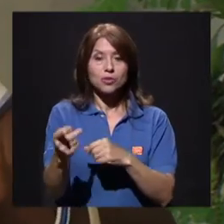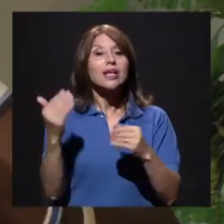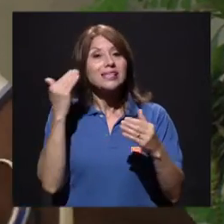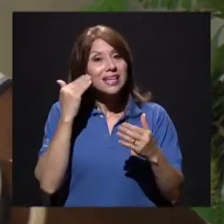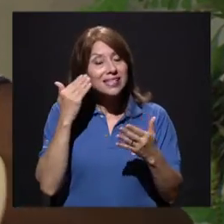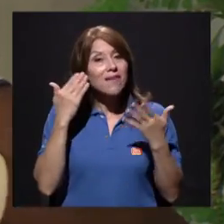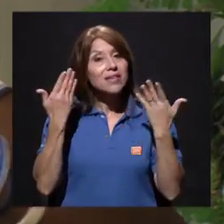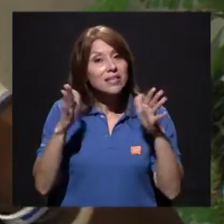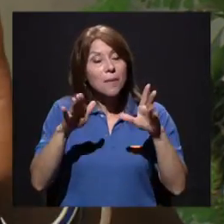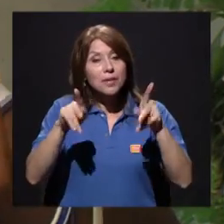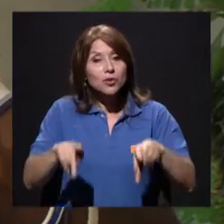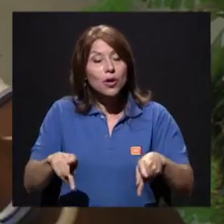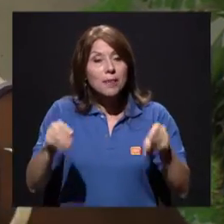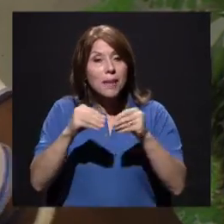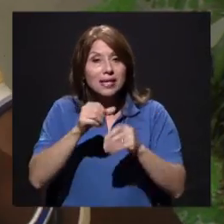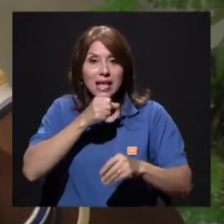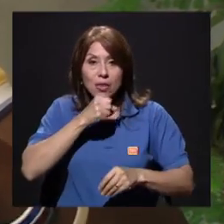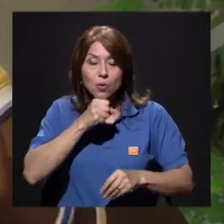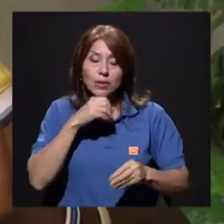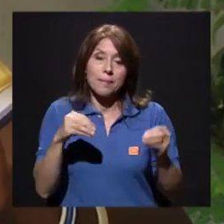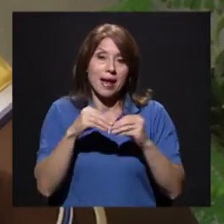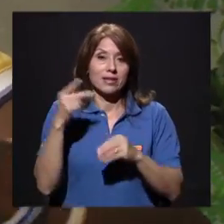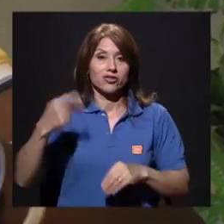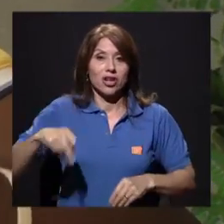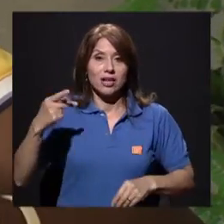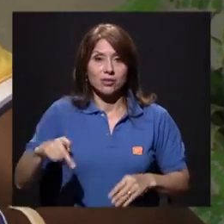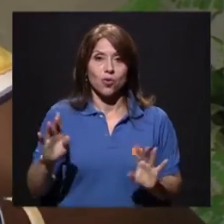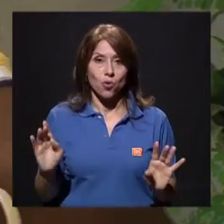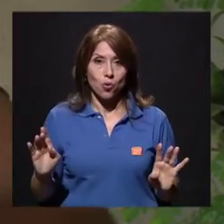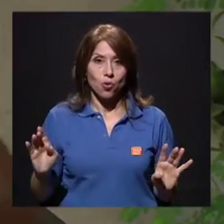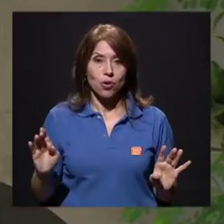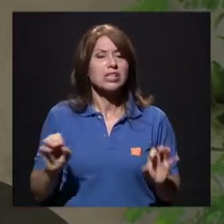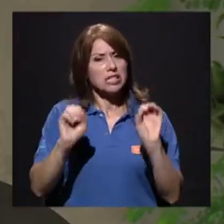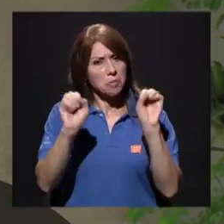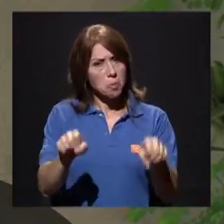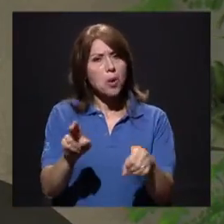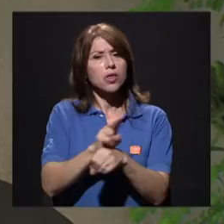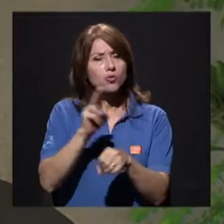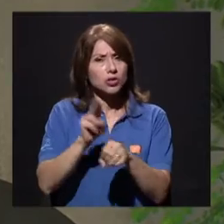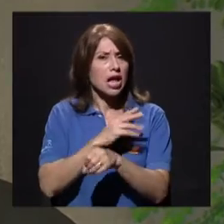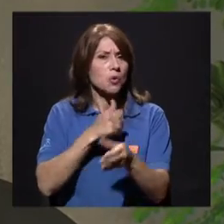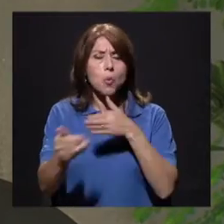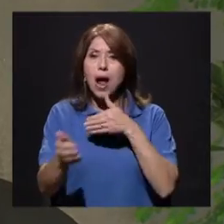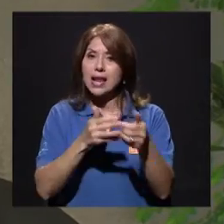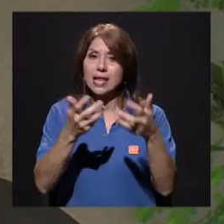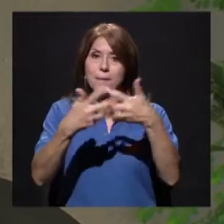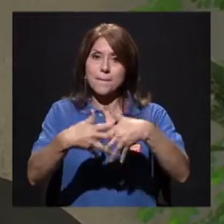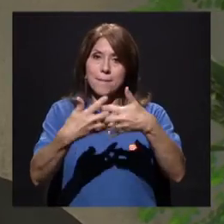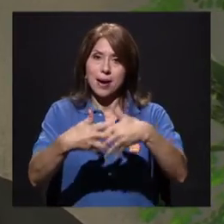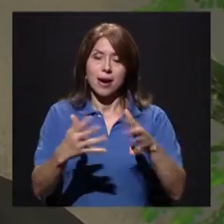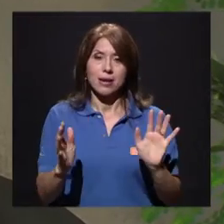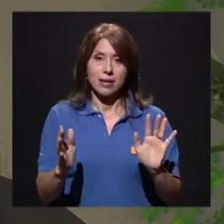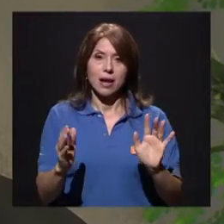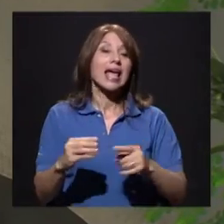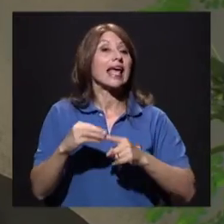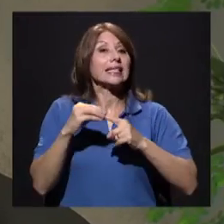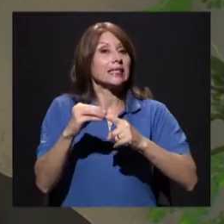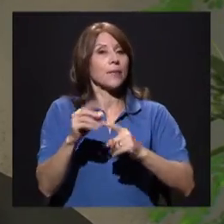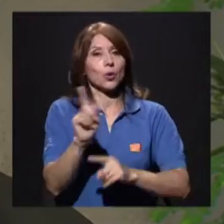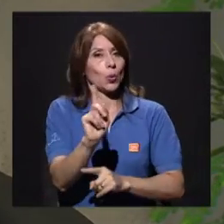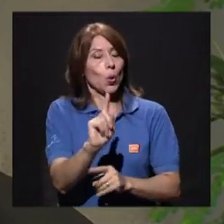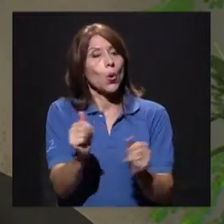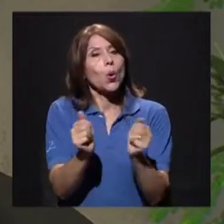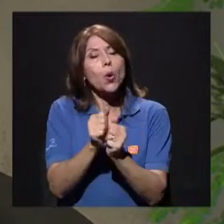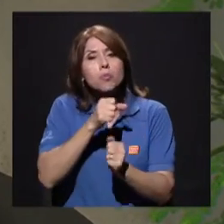Pero sí pueden utilizar las máquinas, todos, excepto esas edades que no es necesario meterlos en ese estrés,